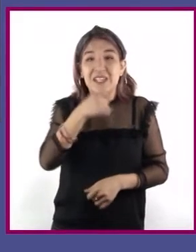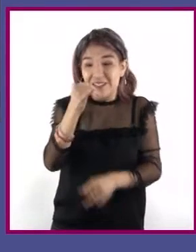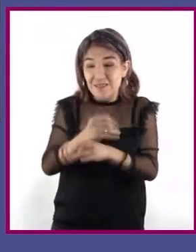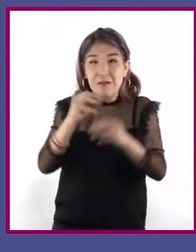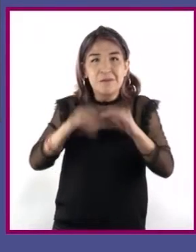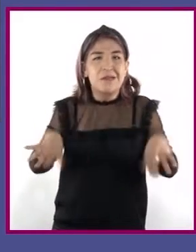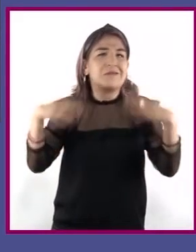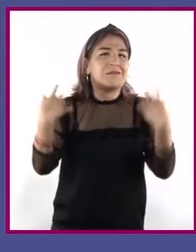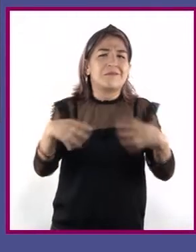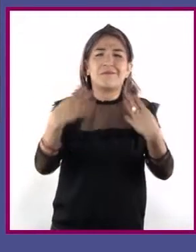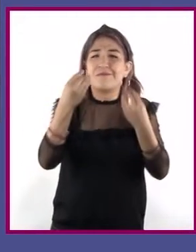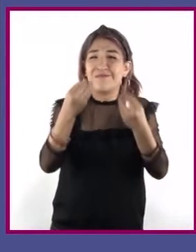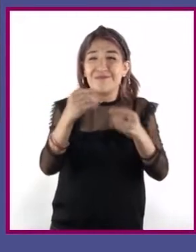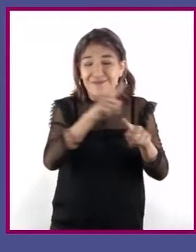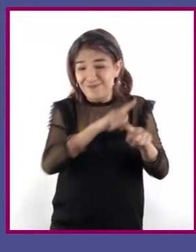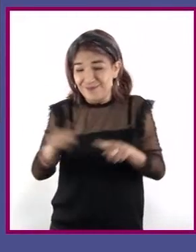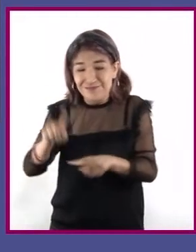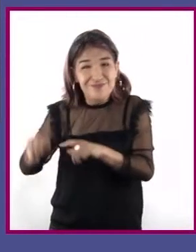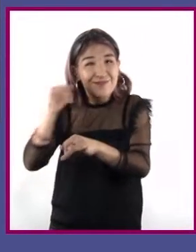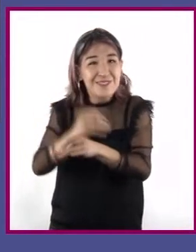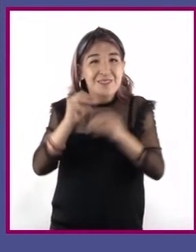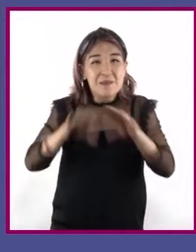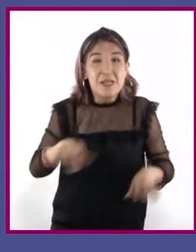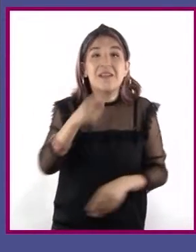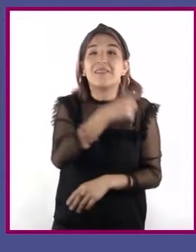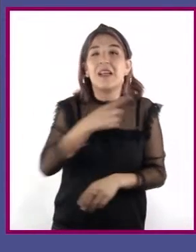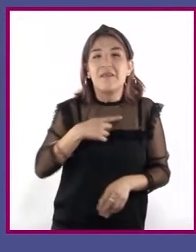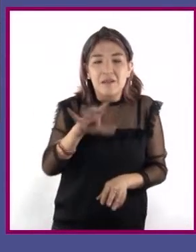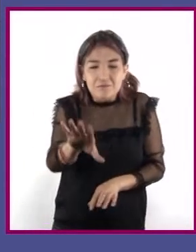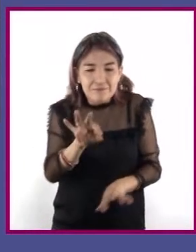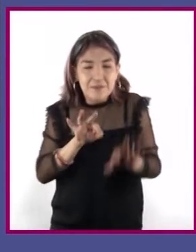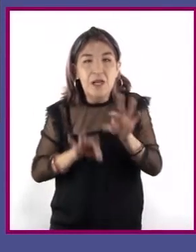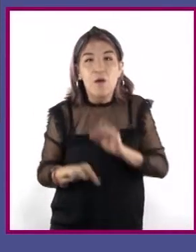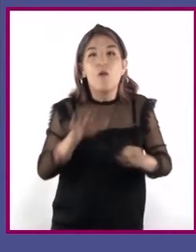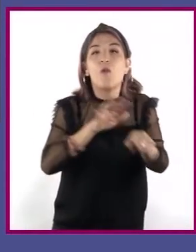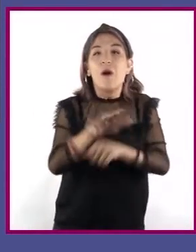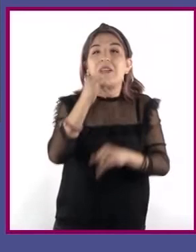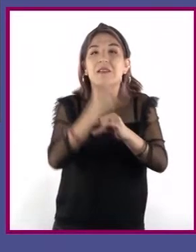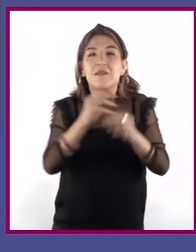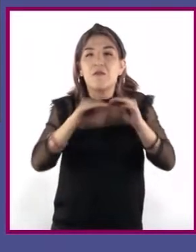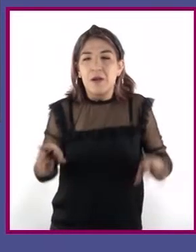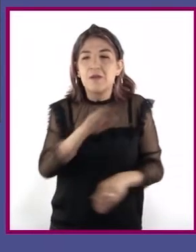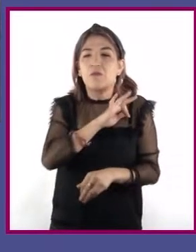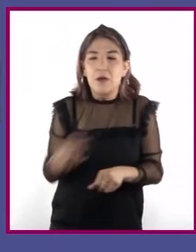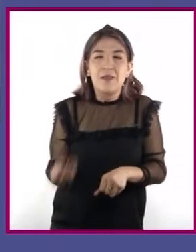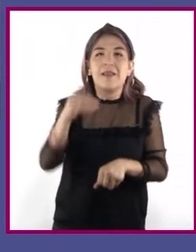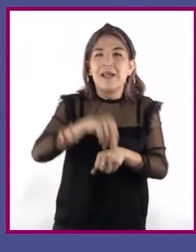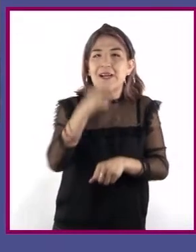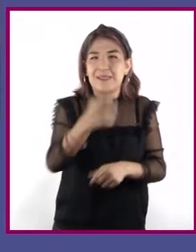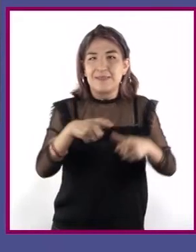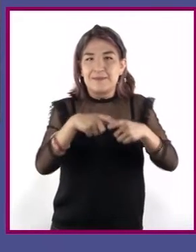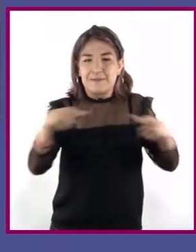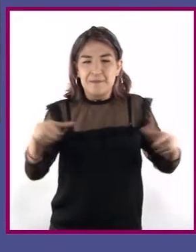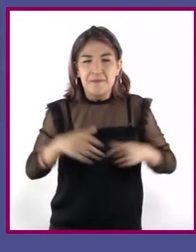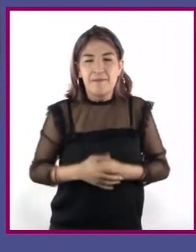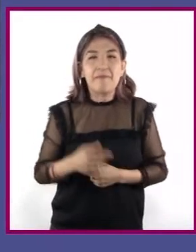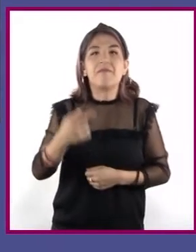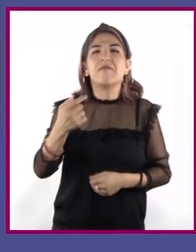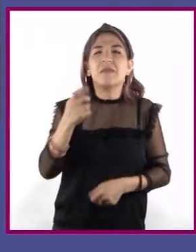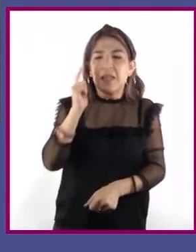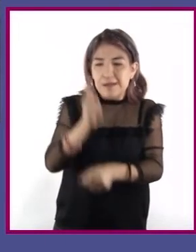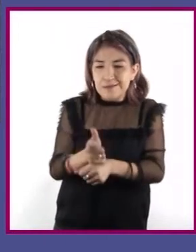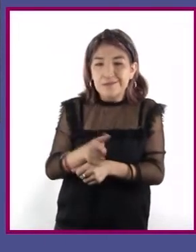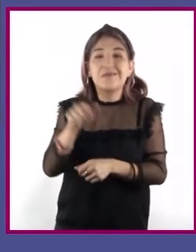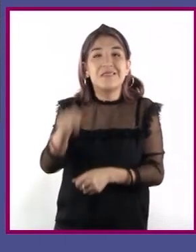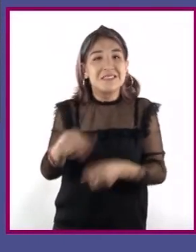encontramos que hay muchísima, así que tuvimos que seleccionar cuál de esta información vamos a incluir en las fichas. Nos dimos cuenta que